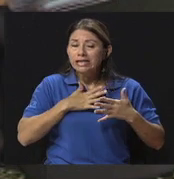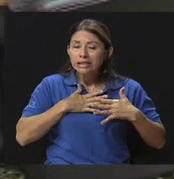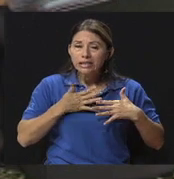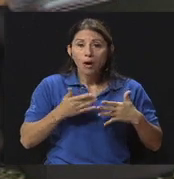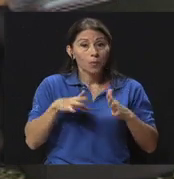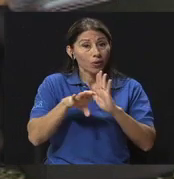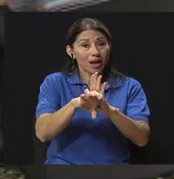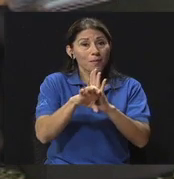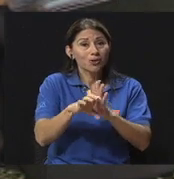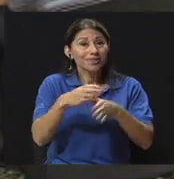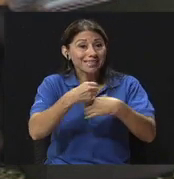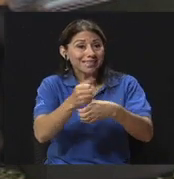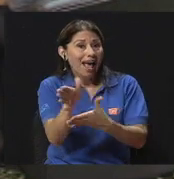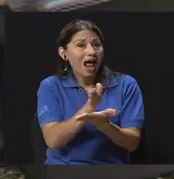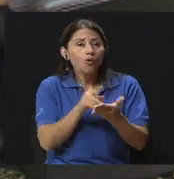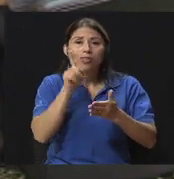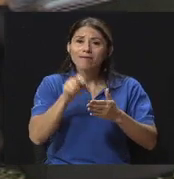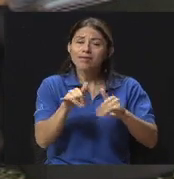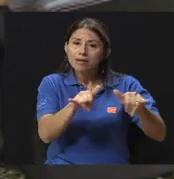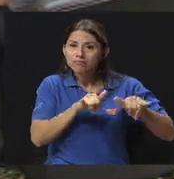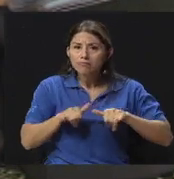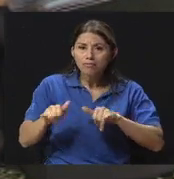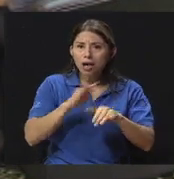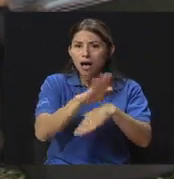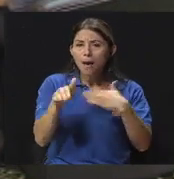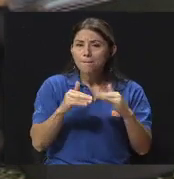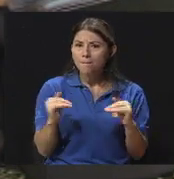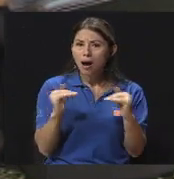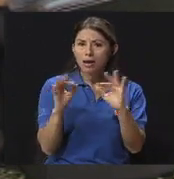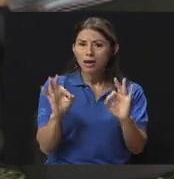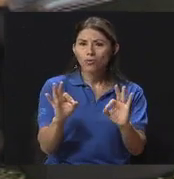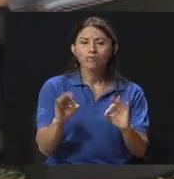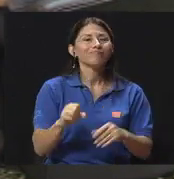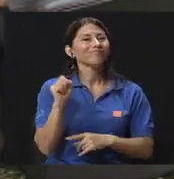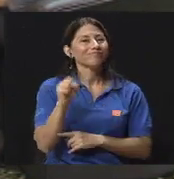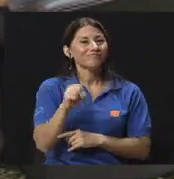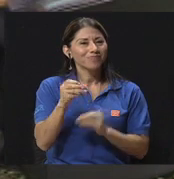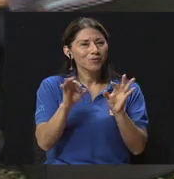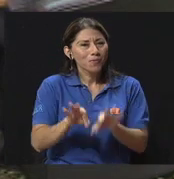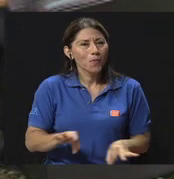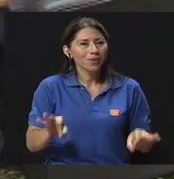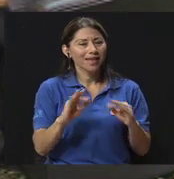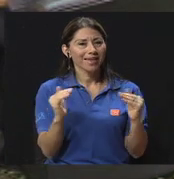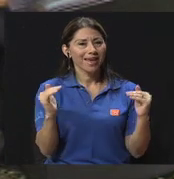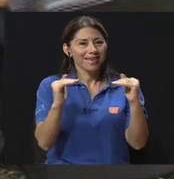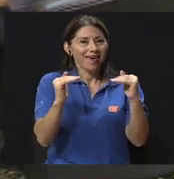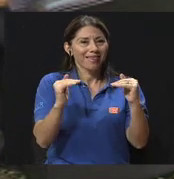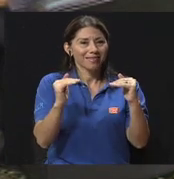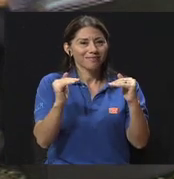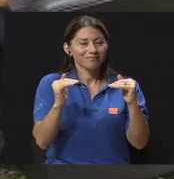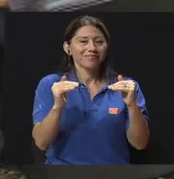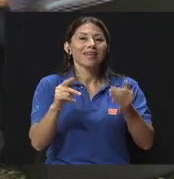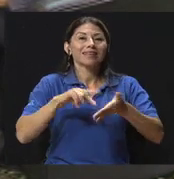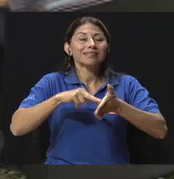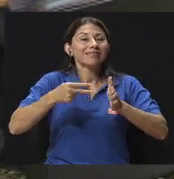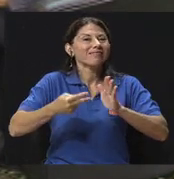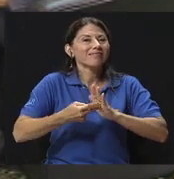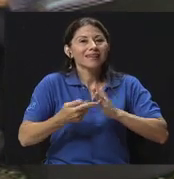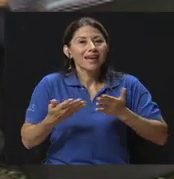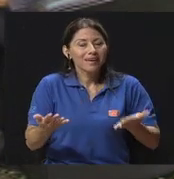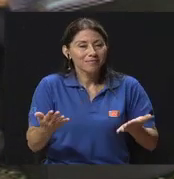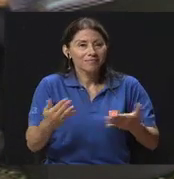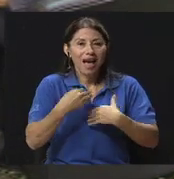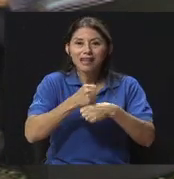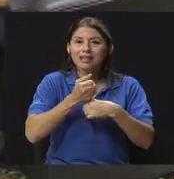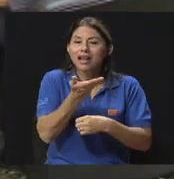¿cuál sería la dinámica adecuada? Otro elemento importante es la equidad, ¿verdad? Cuando hablamos de equidad es efectivamente, María del Mar, hacerlo